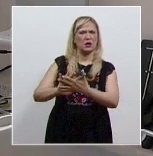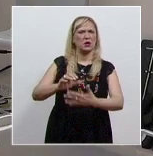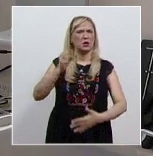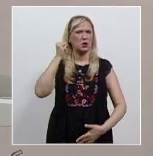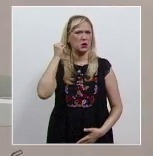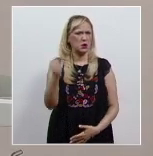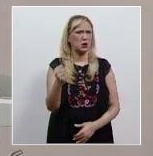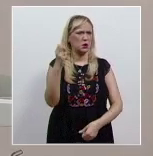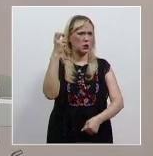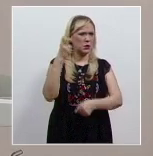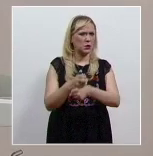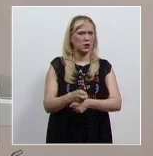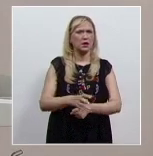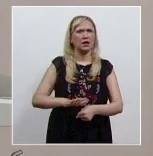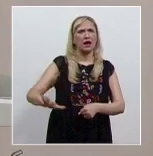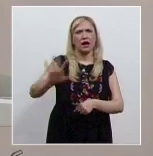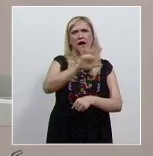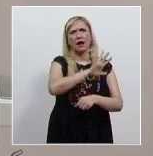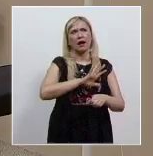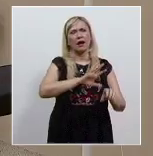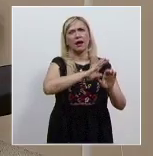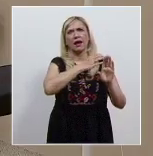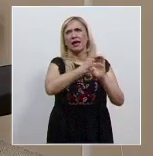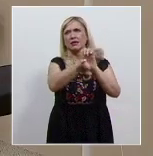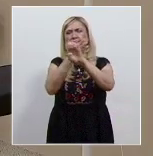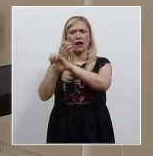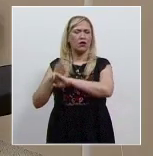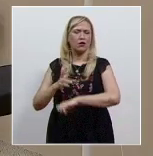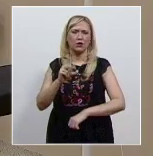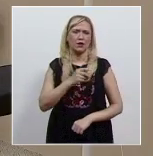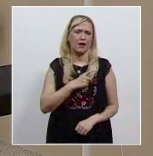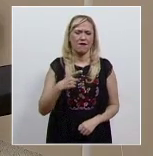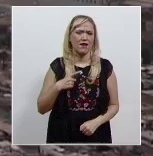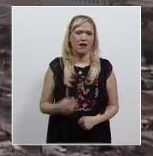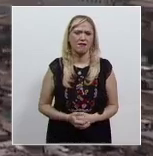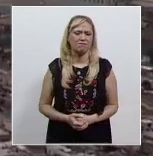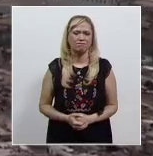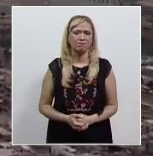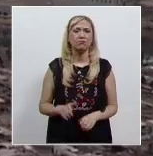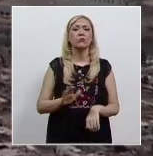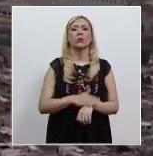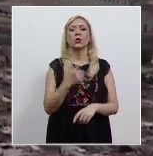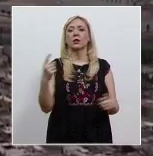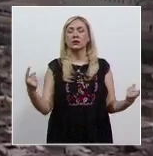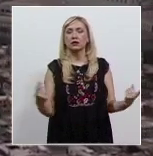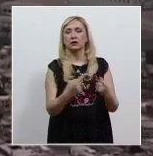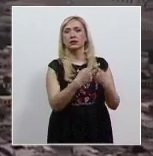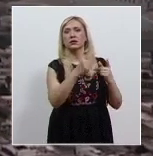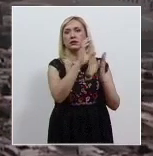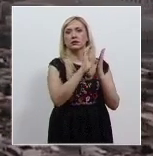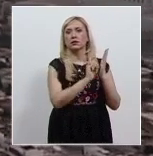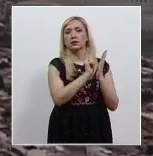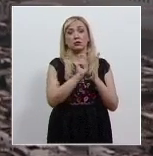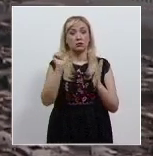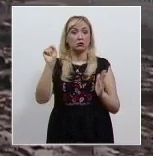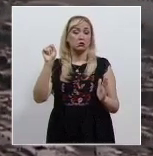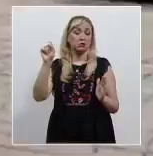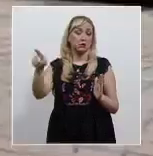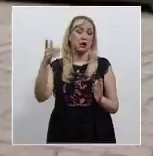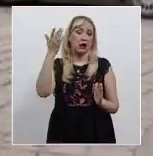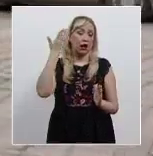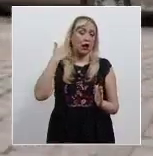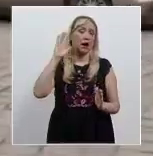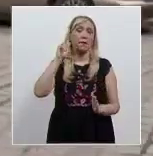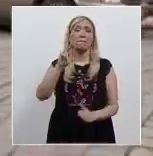absoluta a nivel estatal, esto al resolver una acción de inconstitucionalidad promovida por la Procuraduría General de la